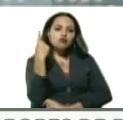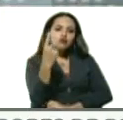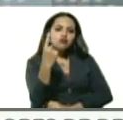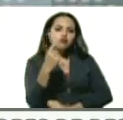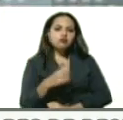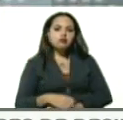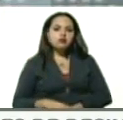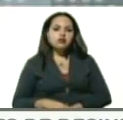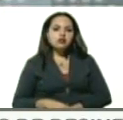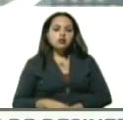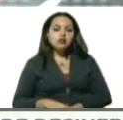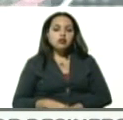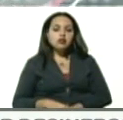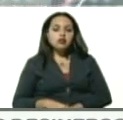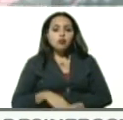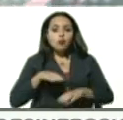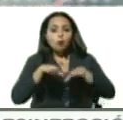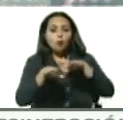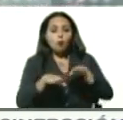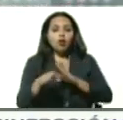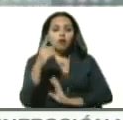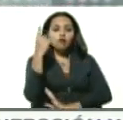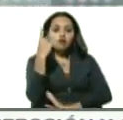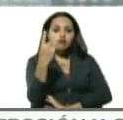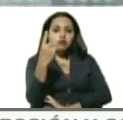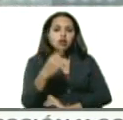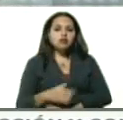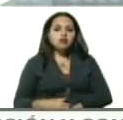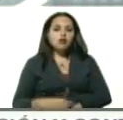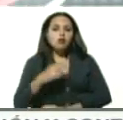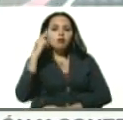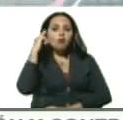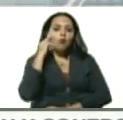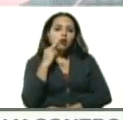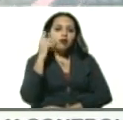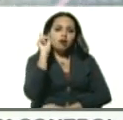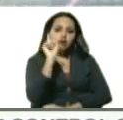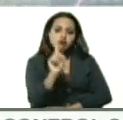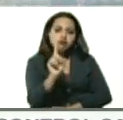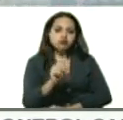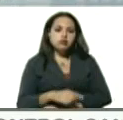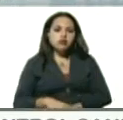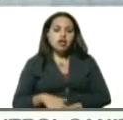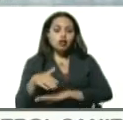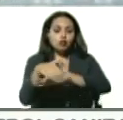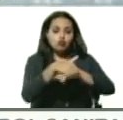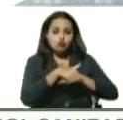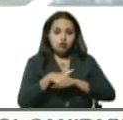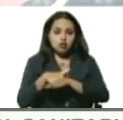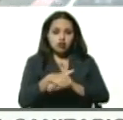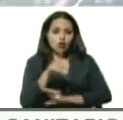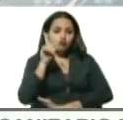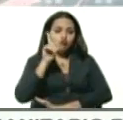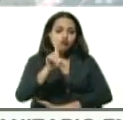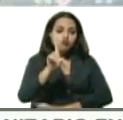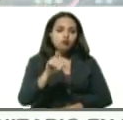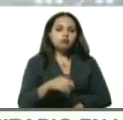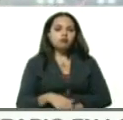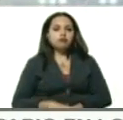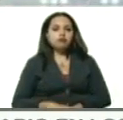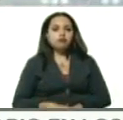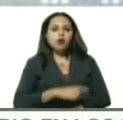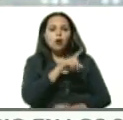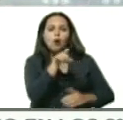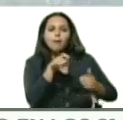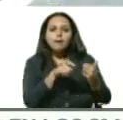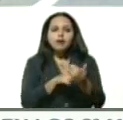Cogedes, 1 caso, Bolívar, 1 caso, y Trujillo, 1 caso. En total